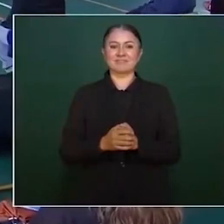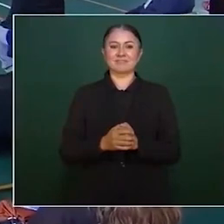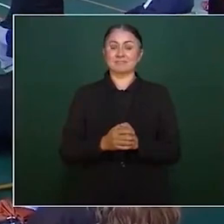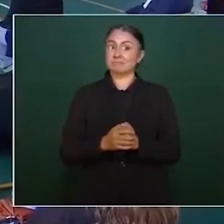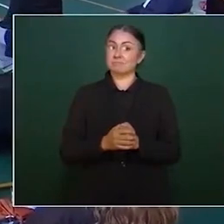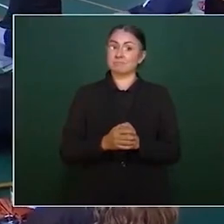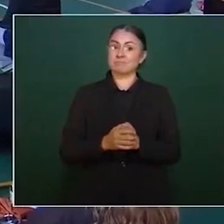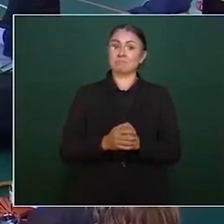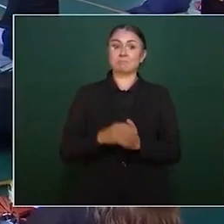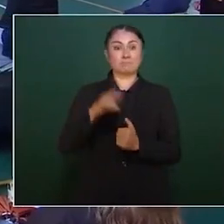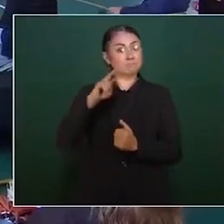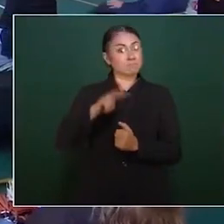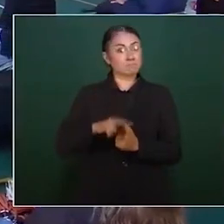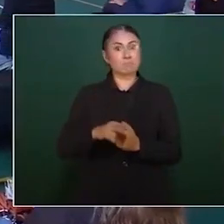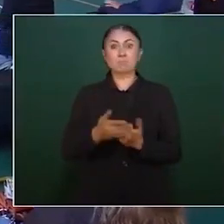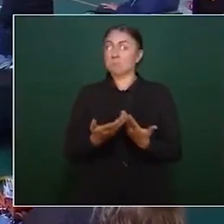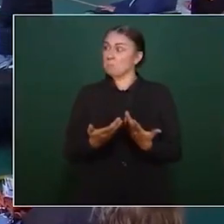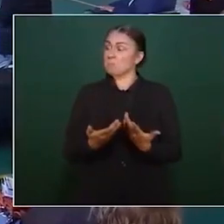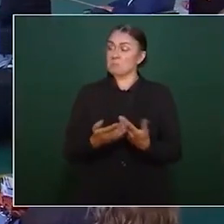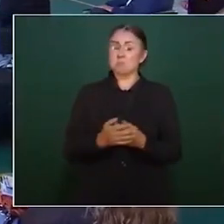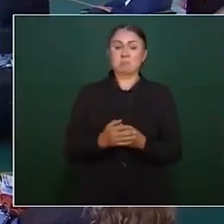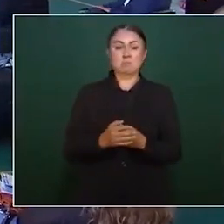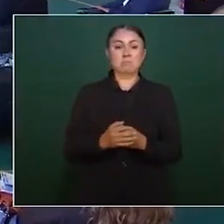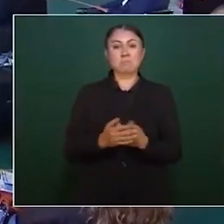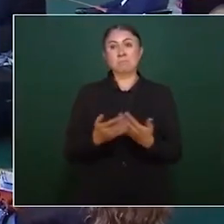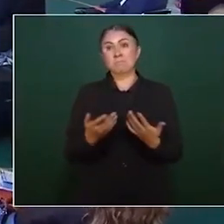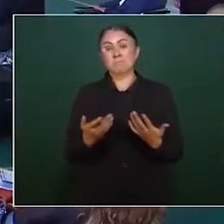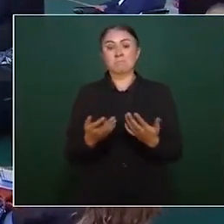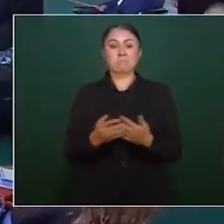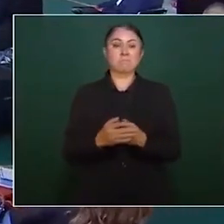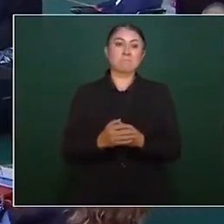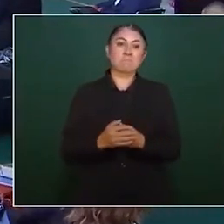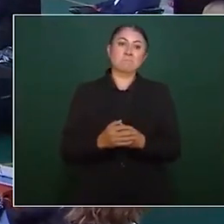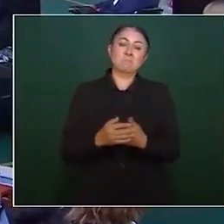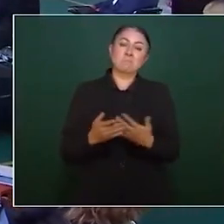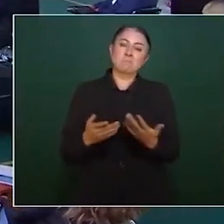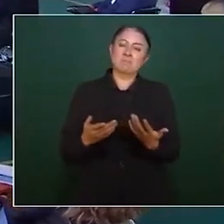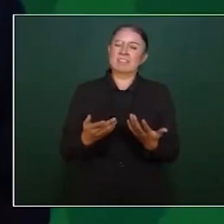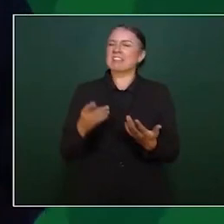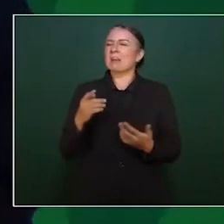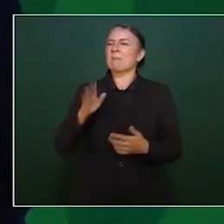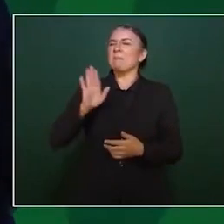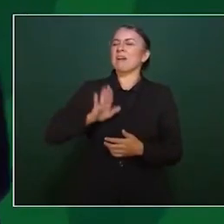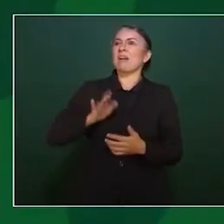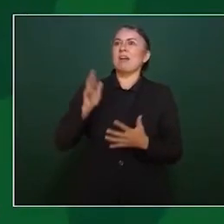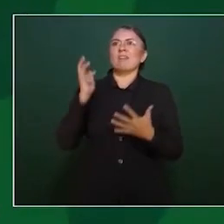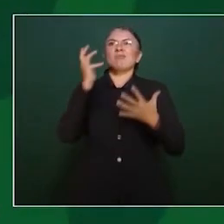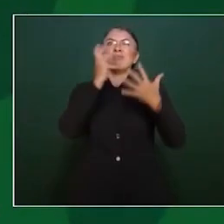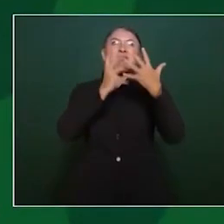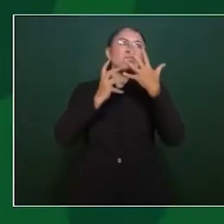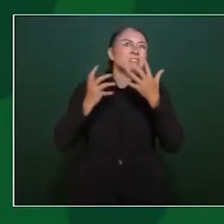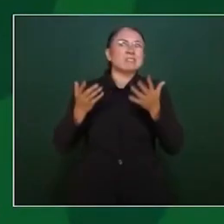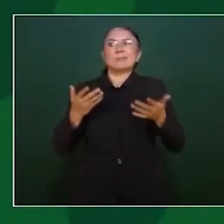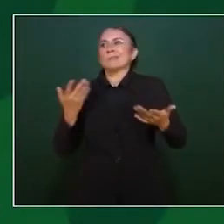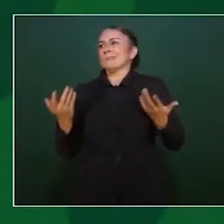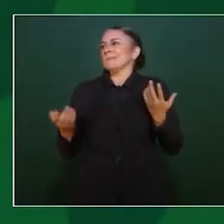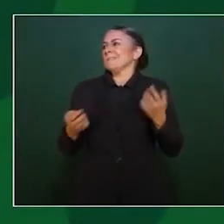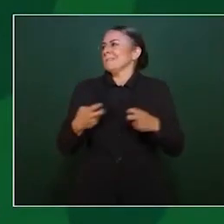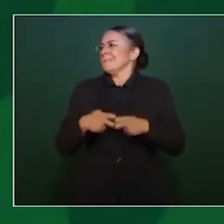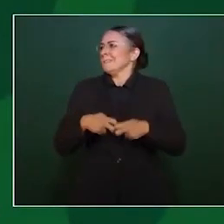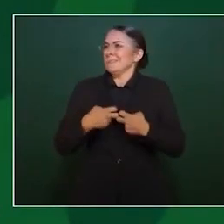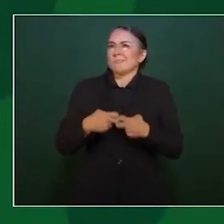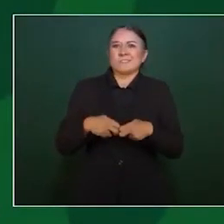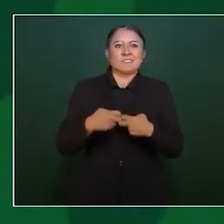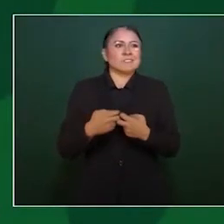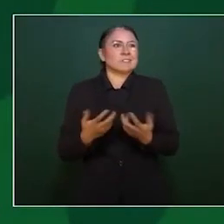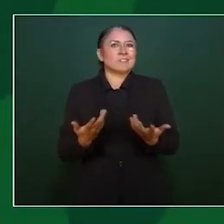ofuscados, muy nerviosos,